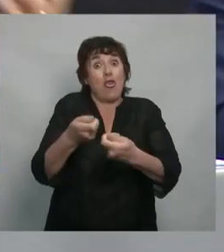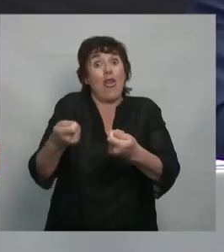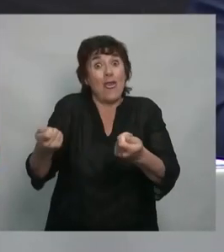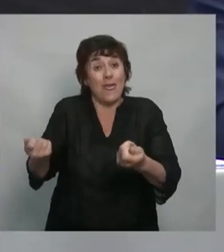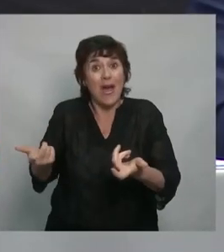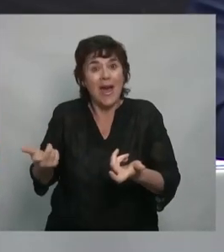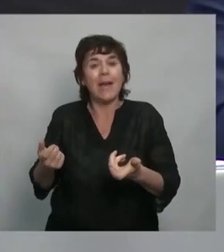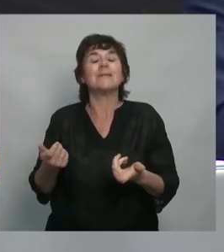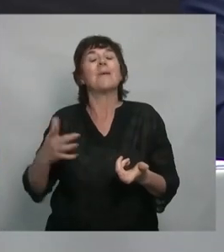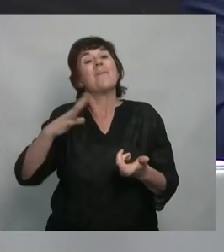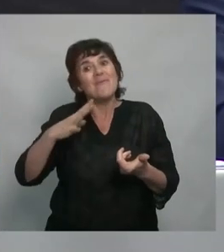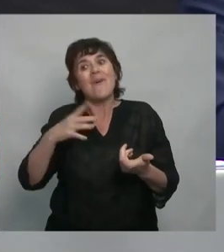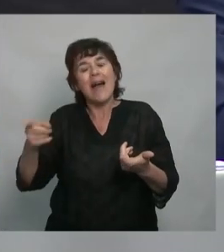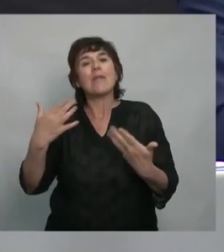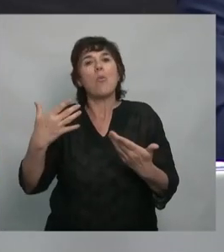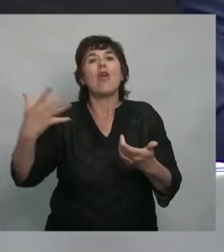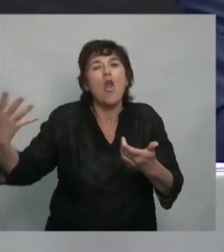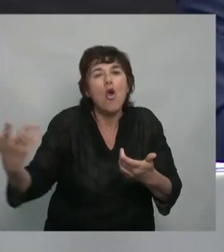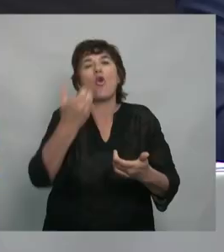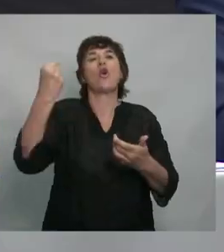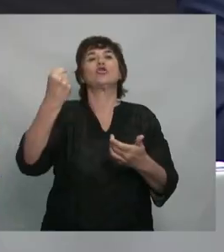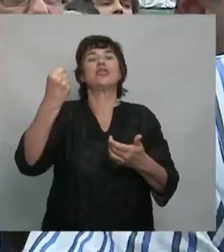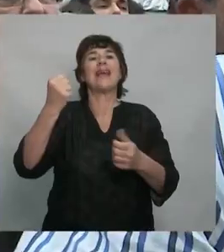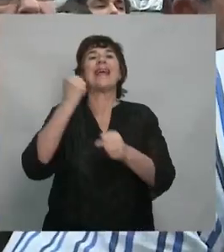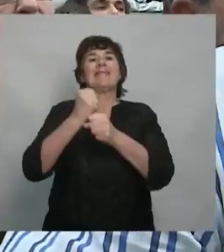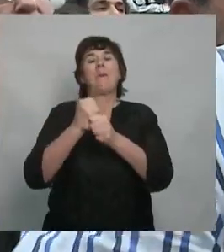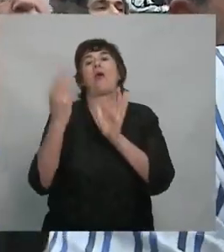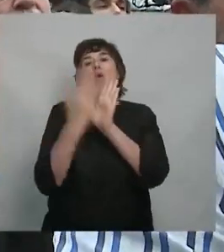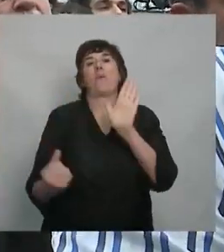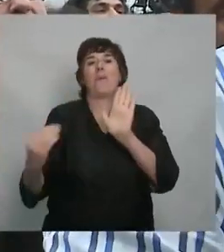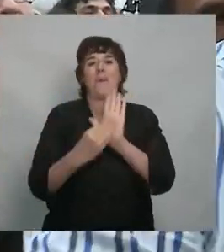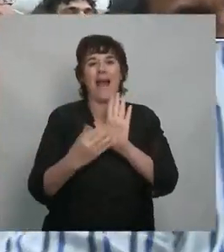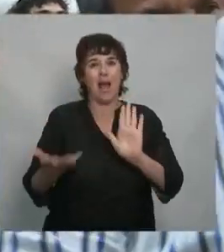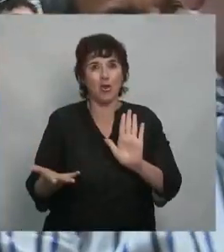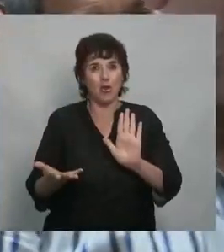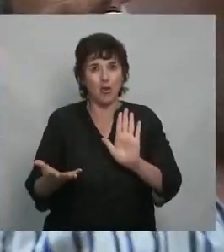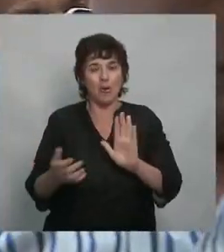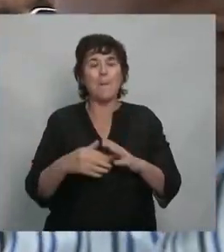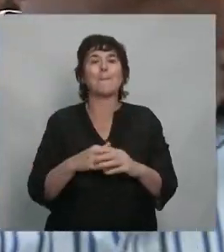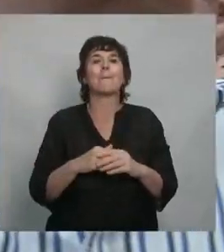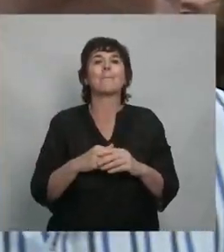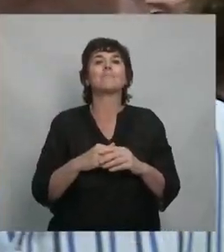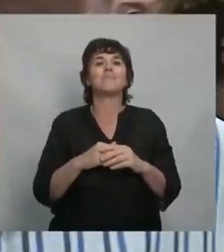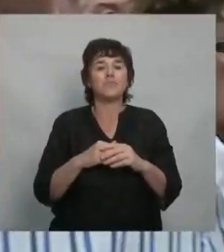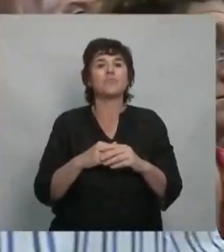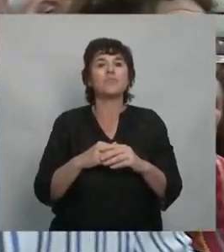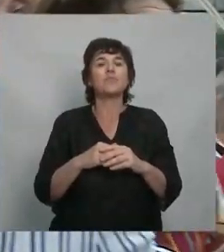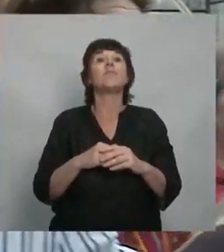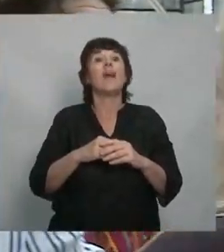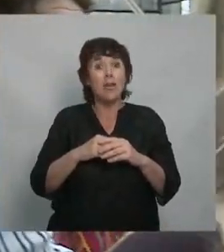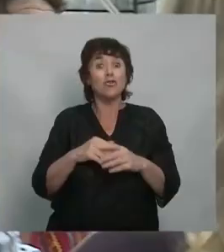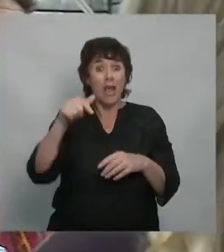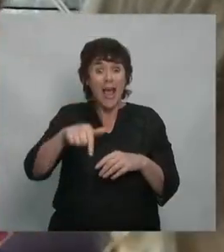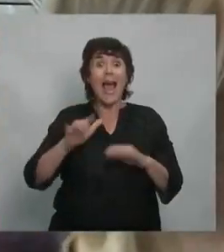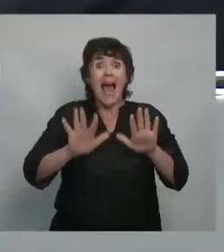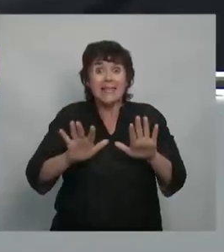para conseguir un trabajo registrado. Bueno, esto se operó sobre la sociedad,